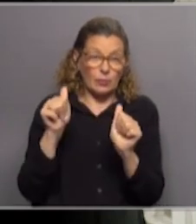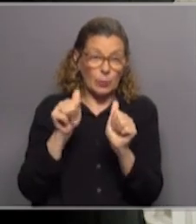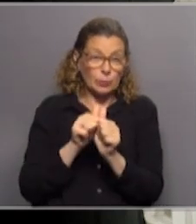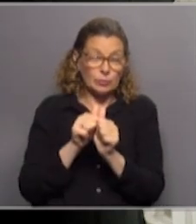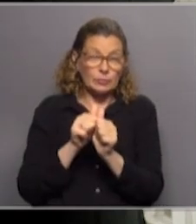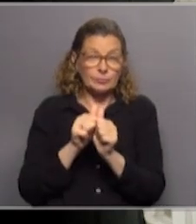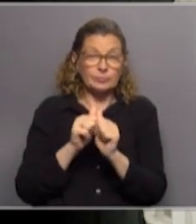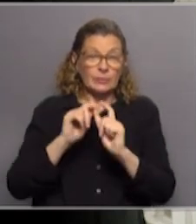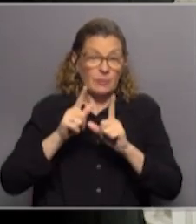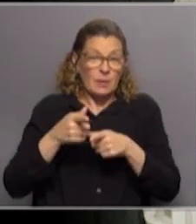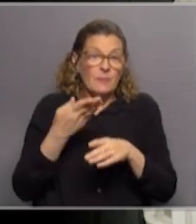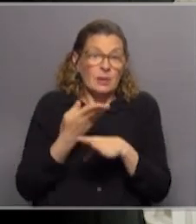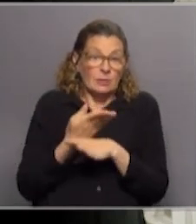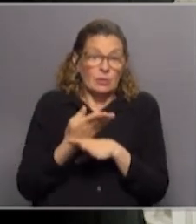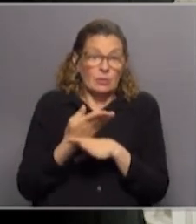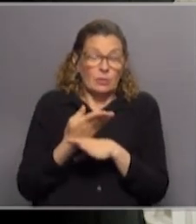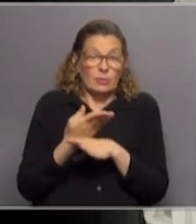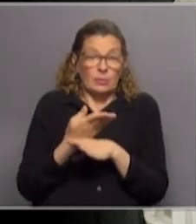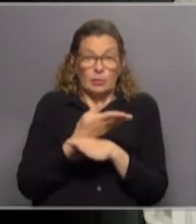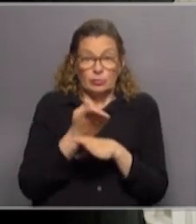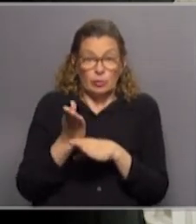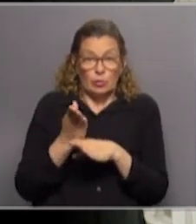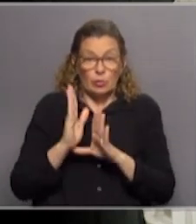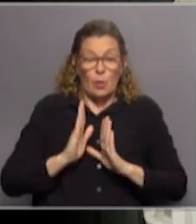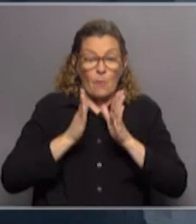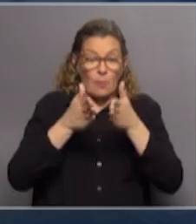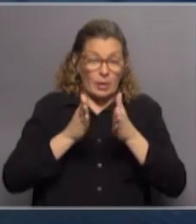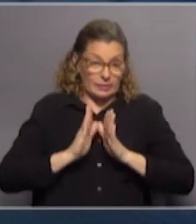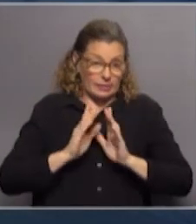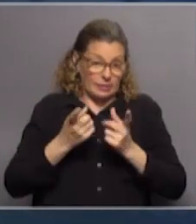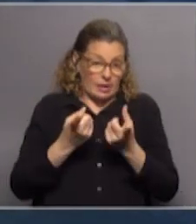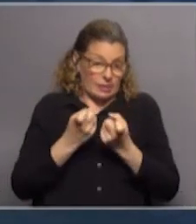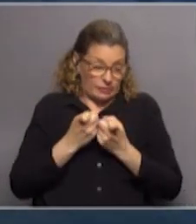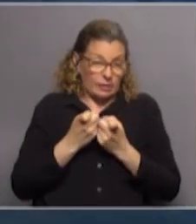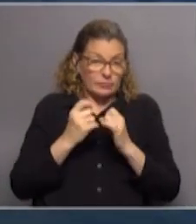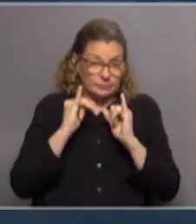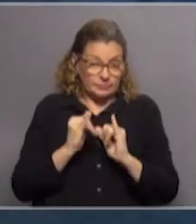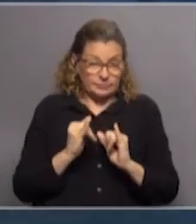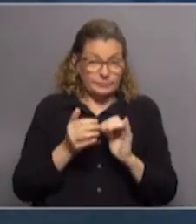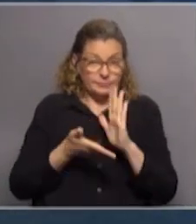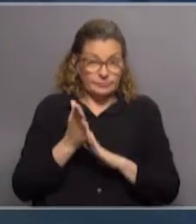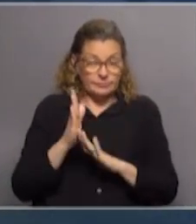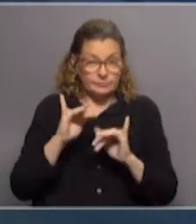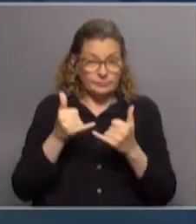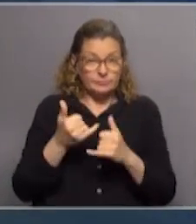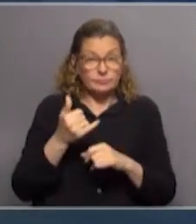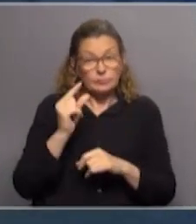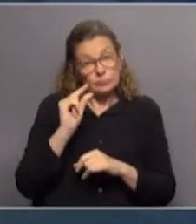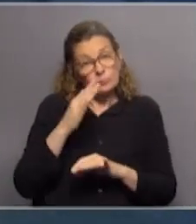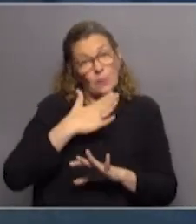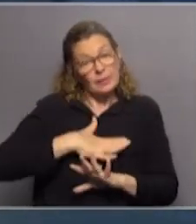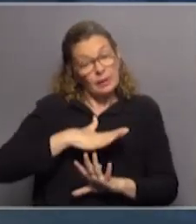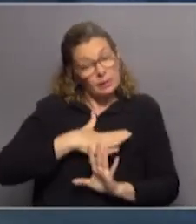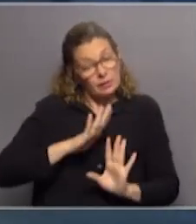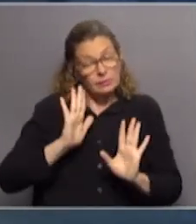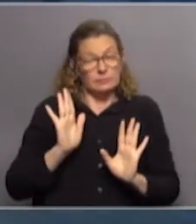nosotros también dijimos que vamos a atender todos los puentes necesarios, y bueno, y nos fuimos, ya le digo, un poco más tranquilos,